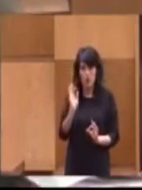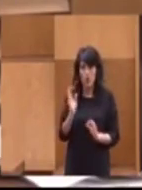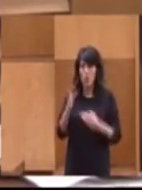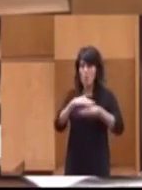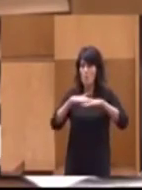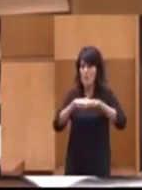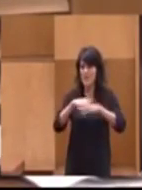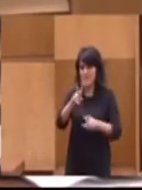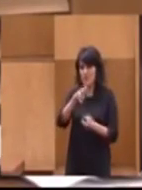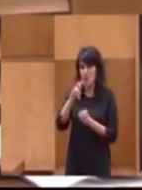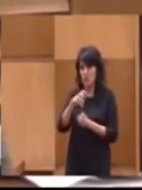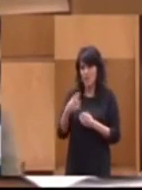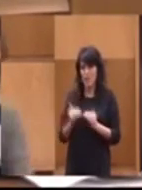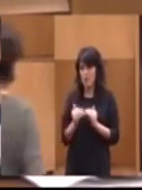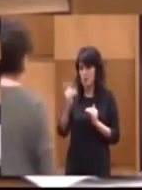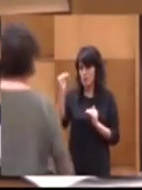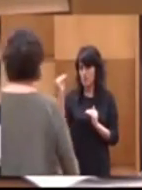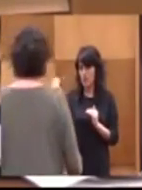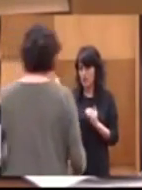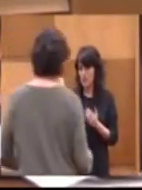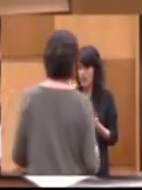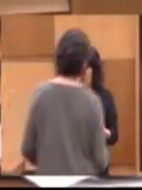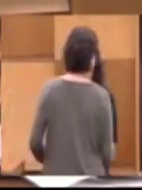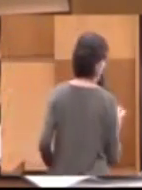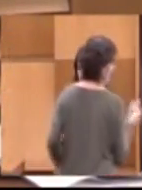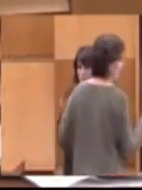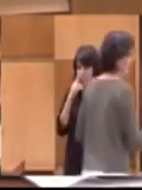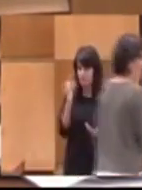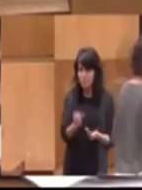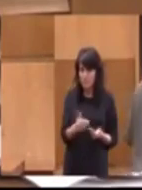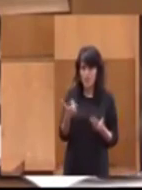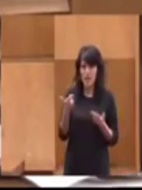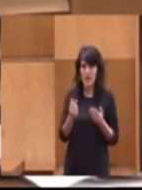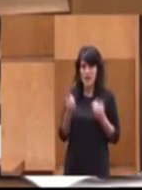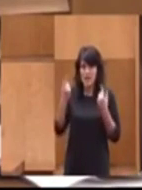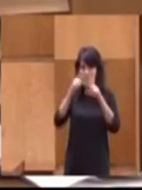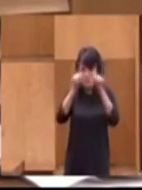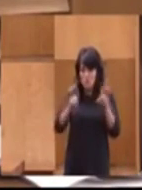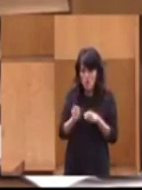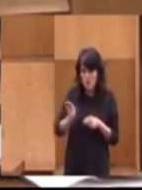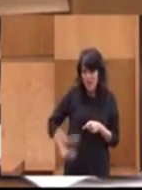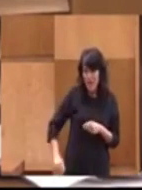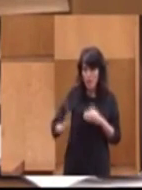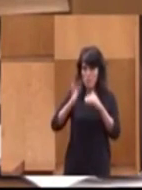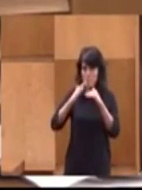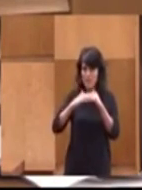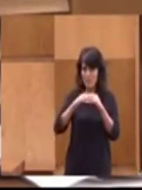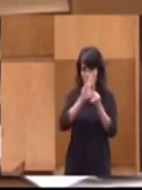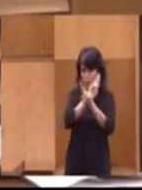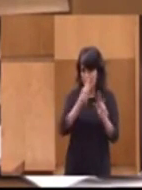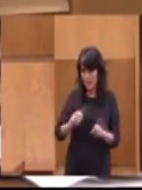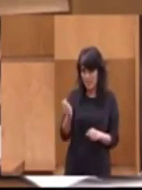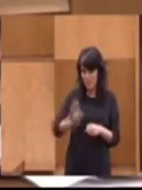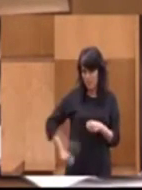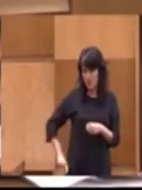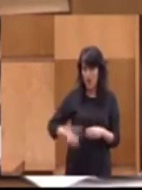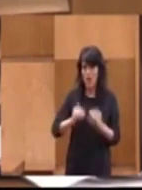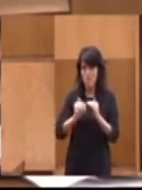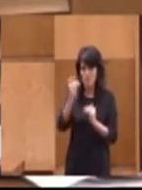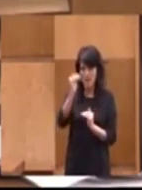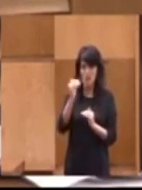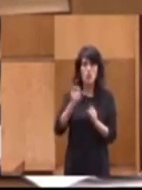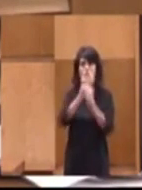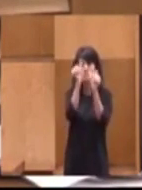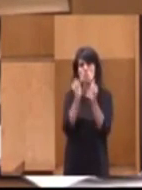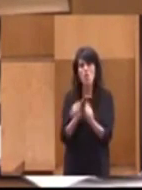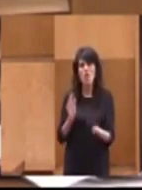cotización, que están topadas, que no tienen ningún sentido a día de hoy, de incrementar el salido mínimo interprofesional, de cambiar el modelo de financiación. Un modelo